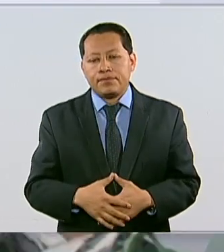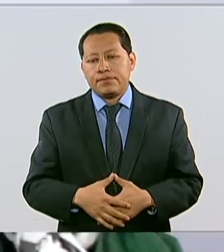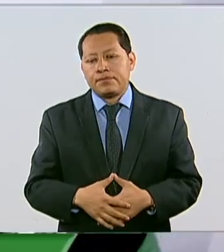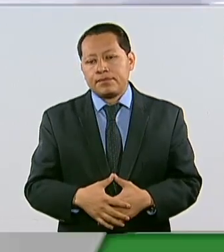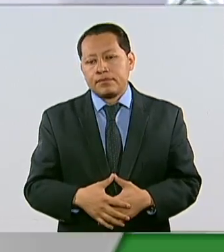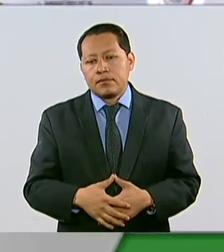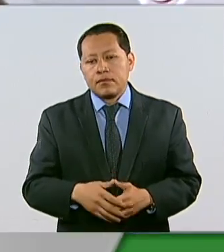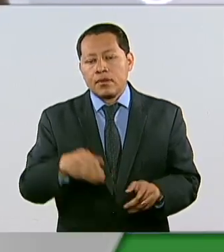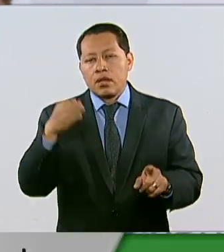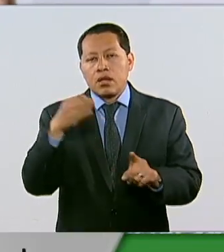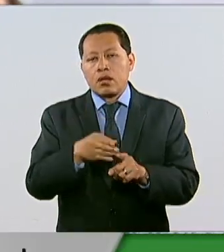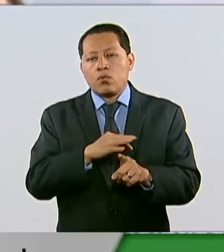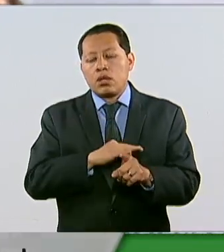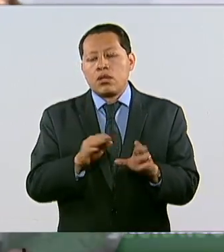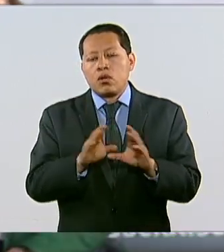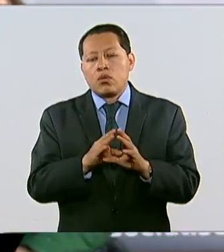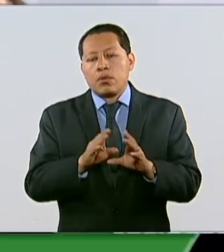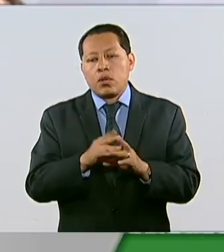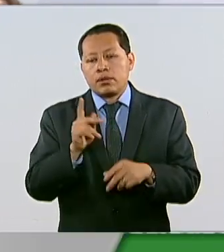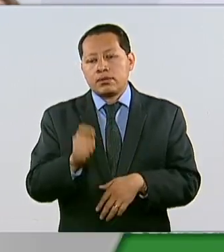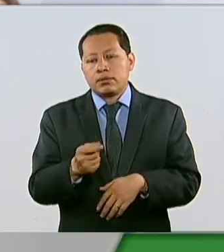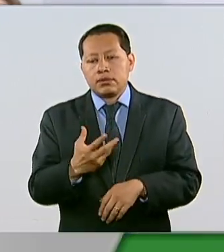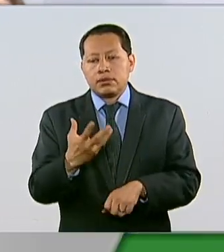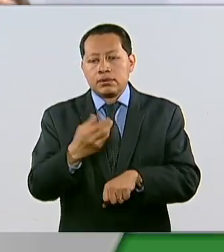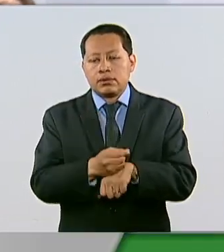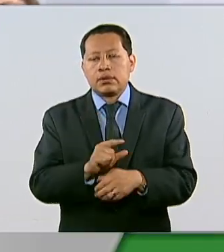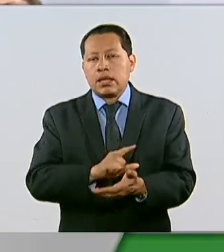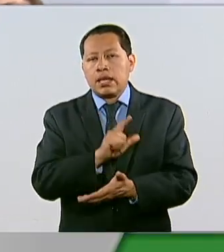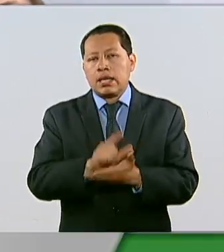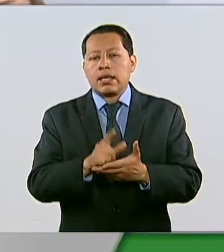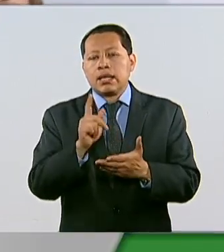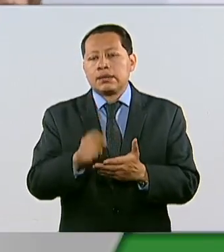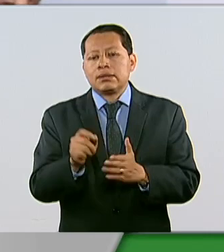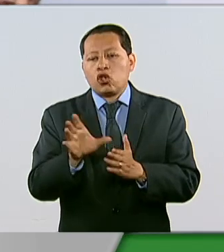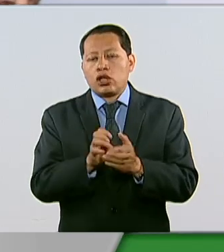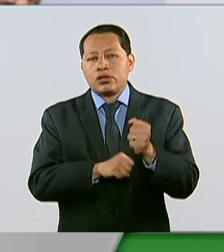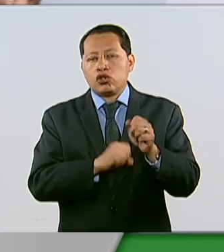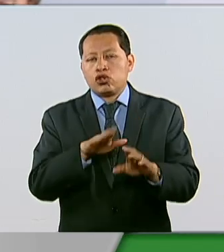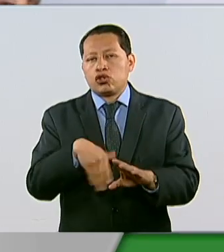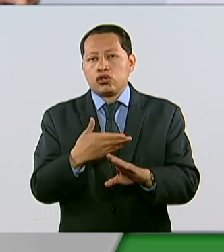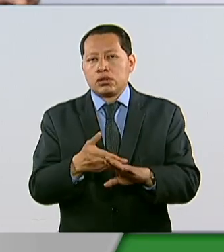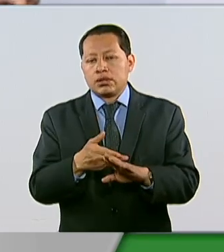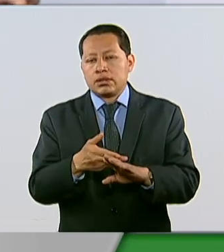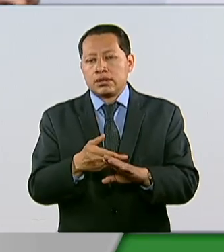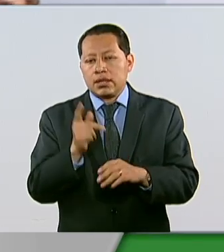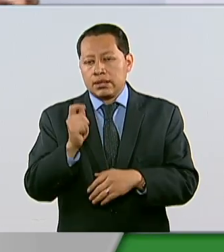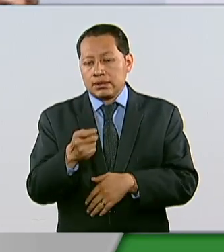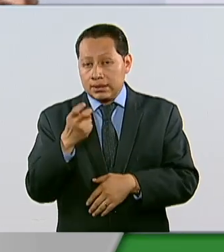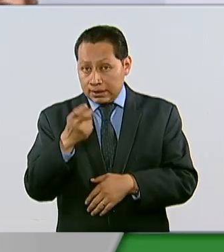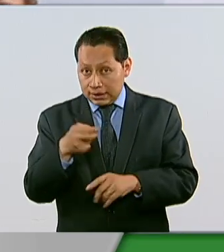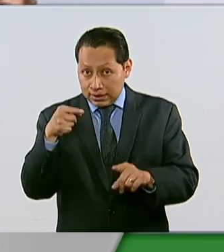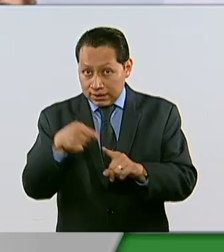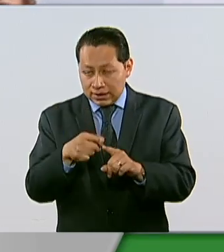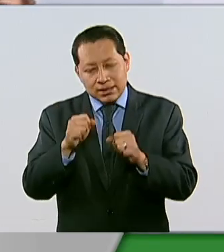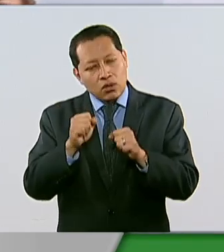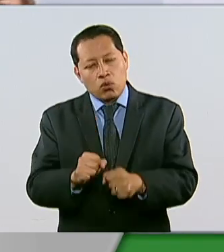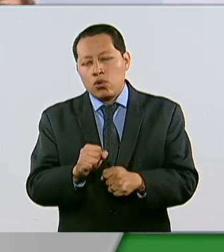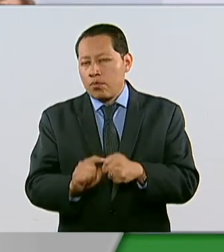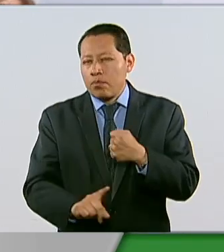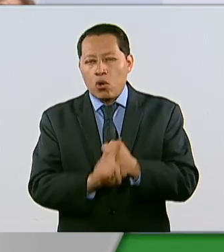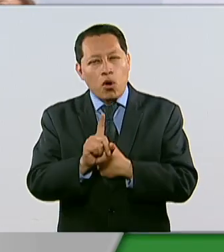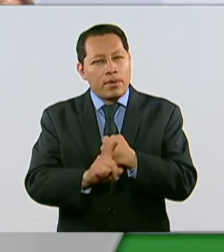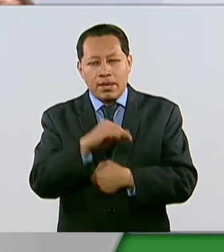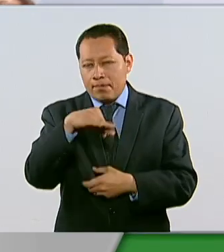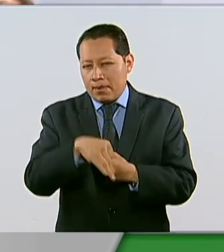Apostar a la modificación legal en contra de la Constitución es apostar a los conflictos electorales,